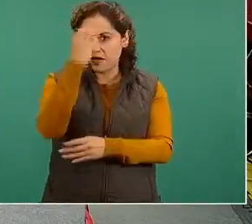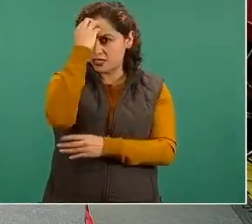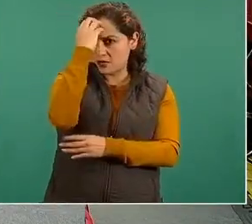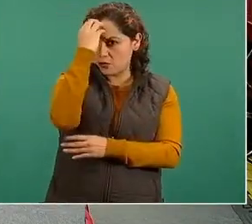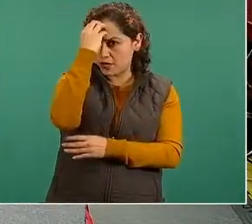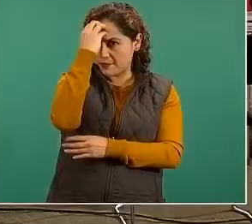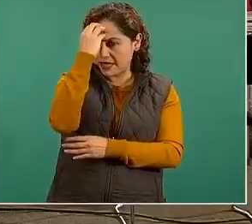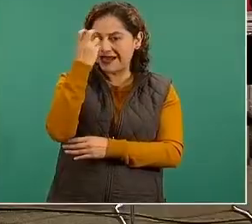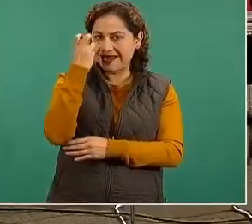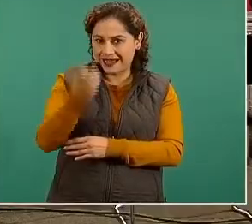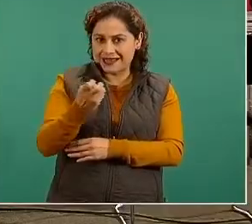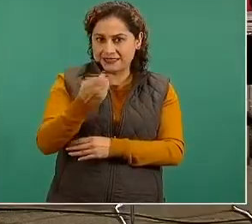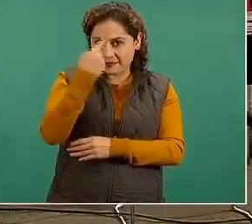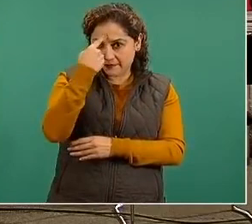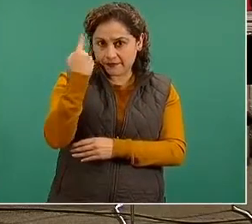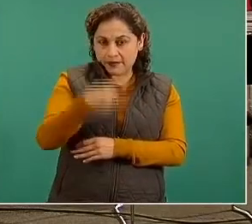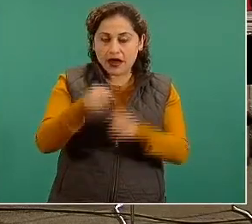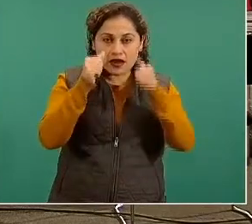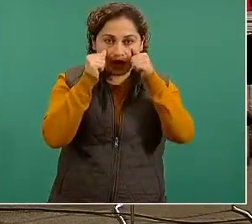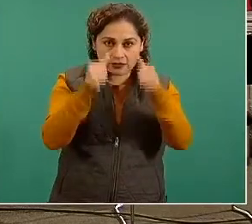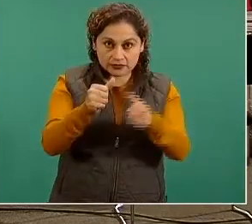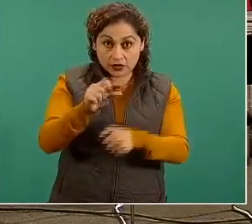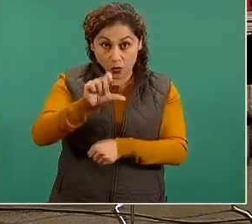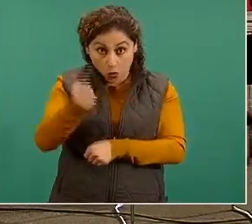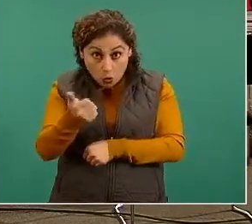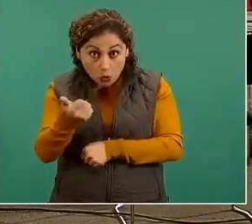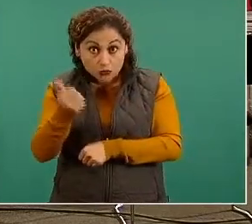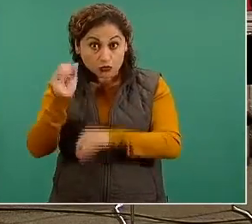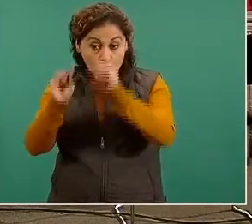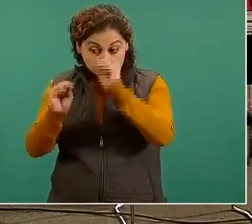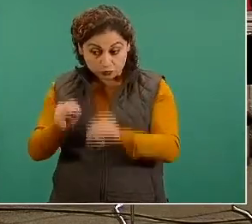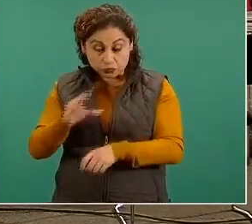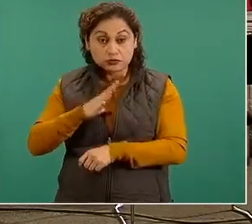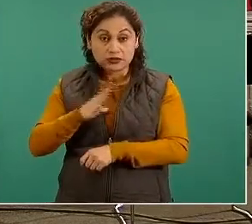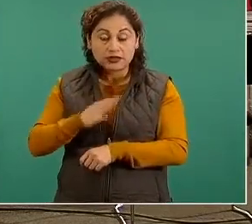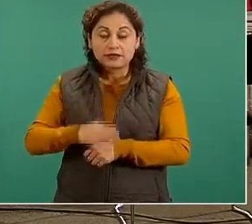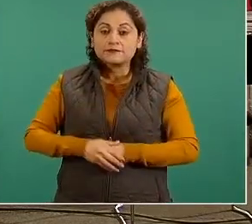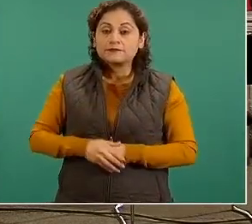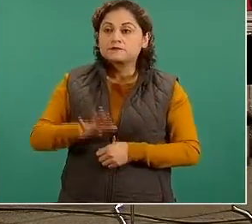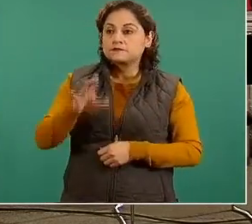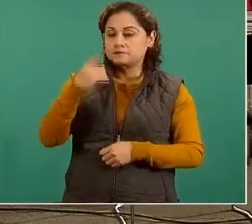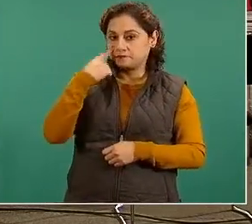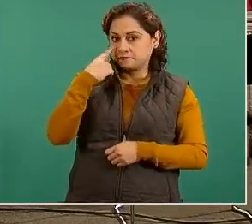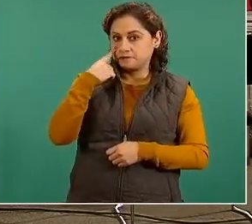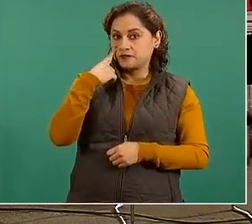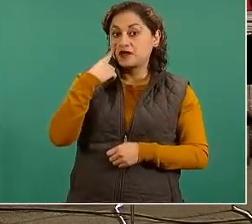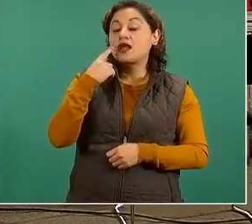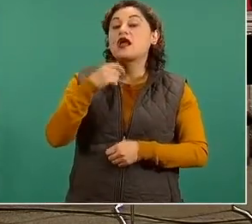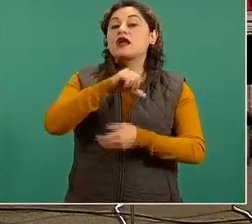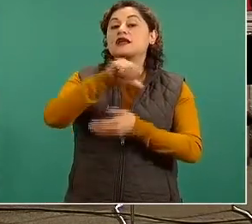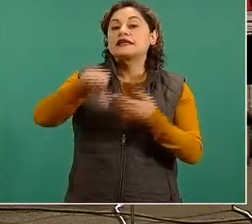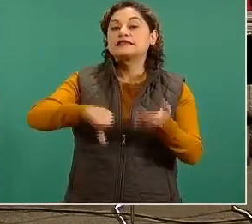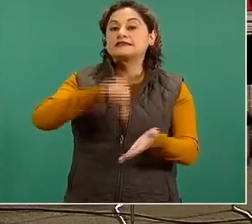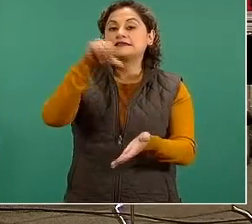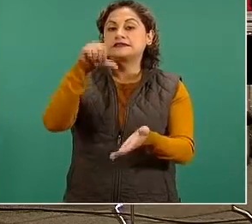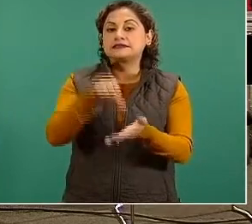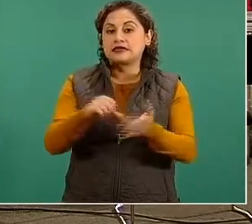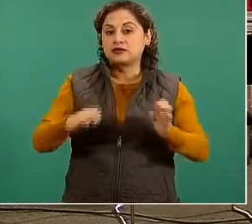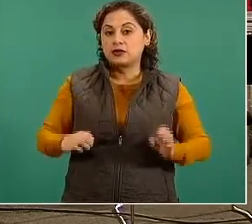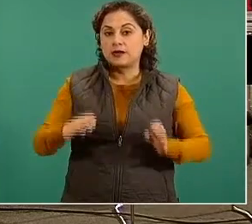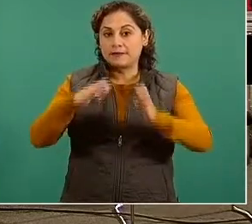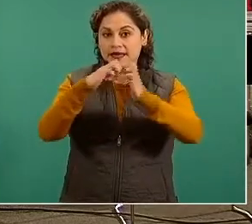La instalación de unidades de emergencia que son externas, o sea, utilizar